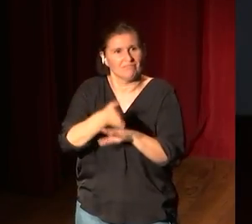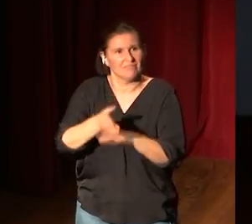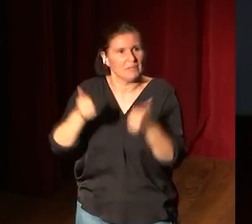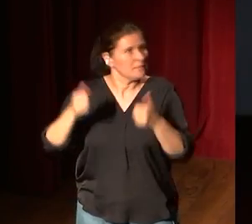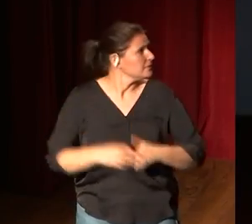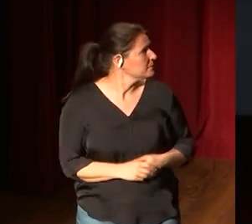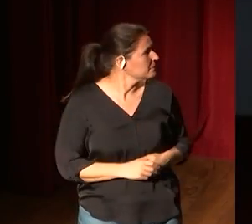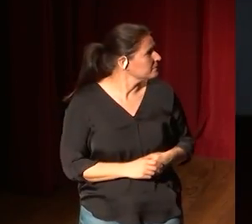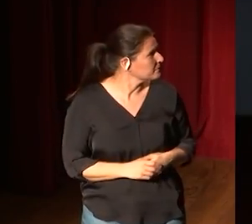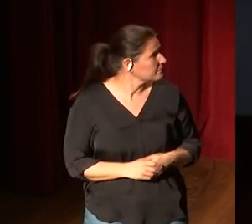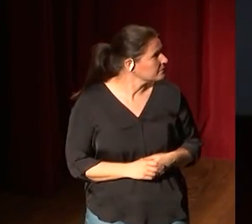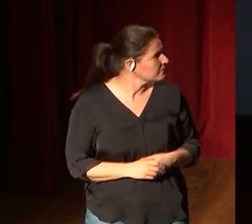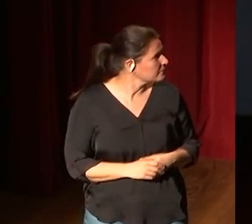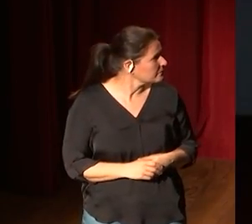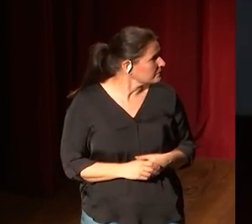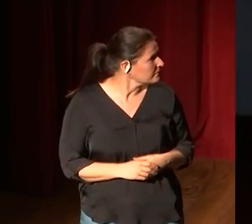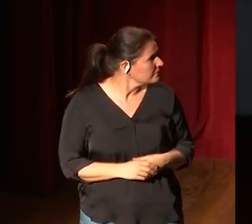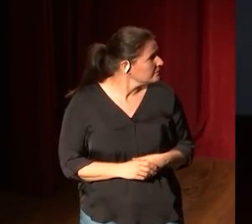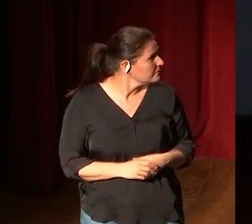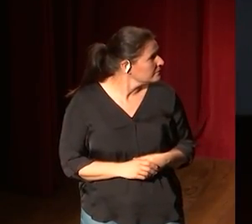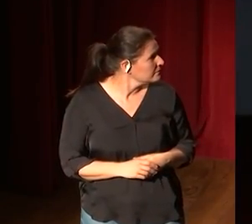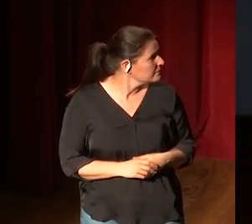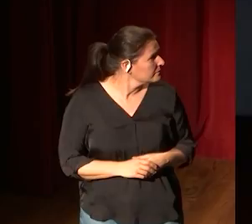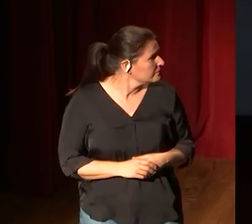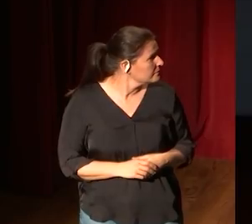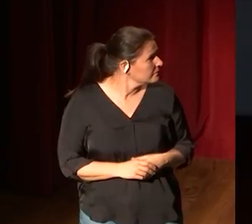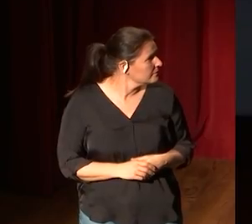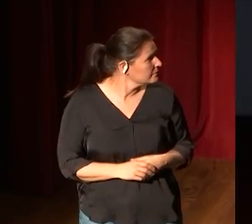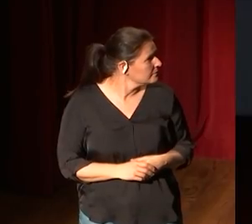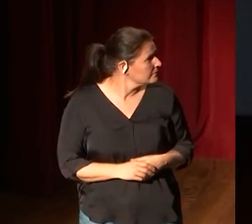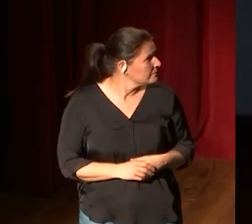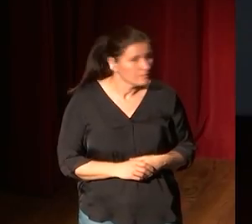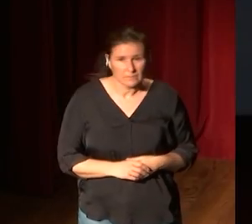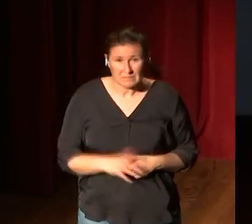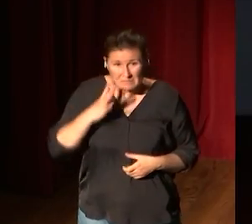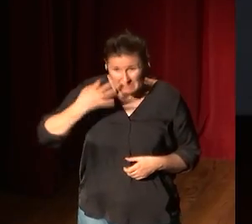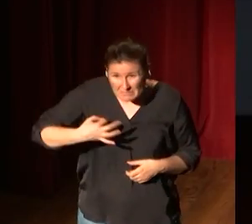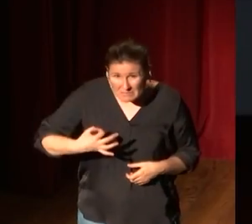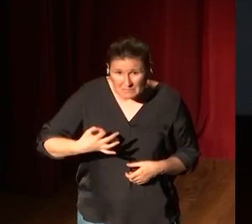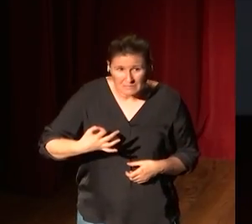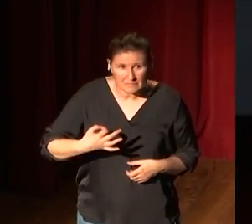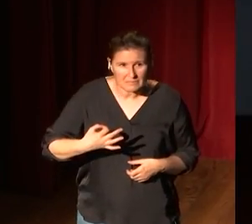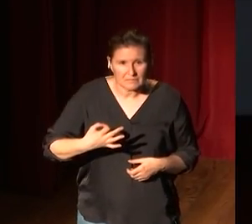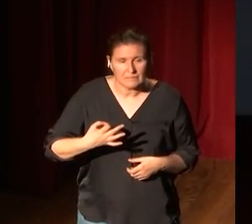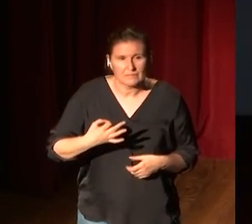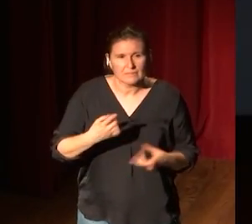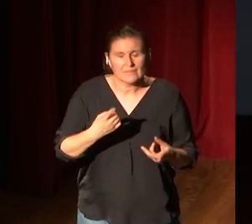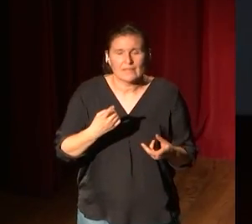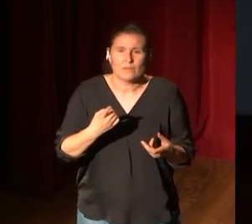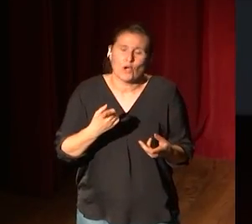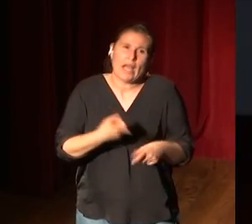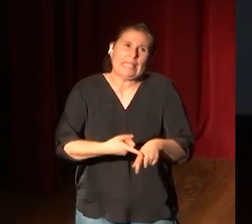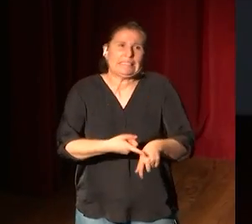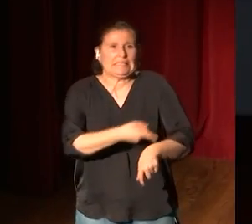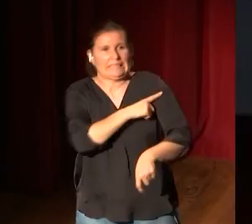Rice Museum, la ronda de noche, de verdad, es un, vale, he forzado el argumento, me pueden